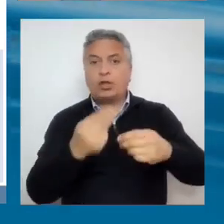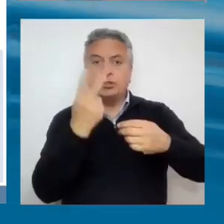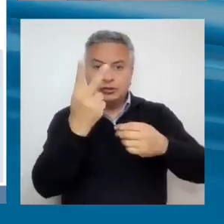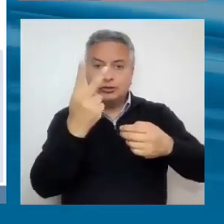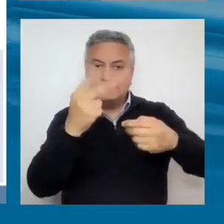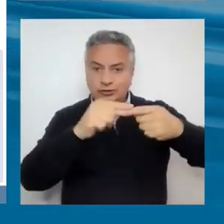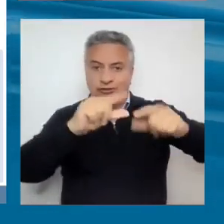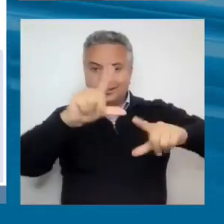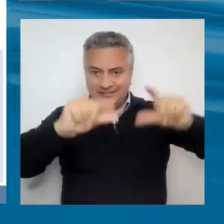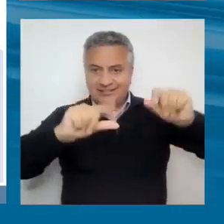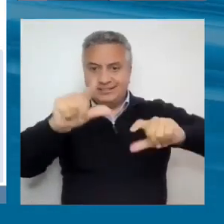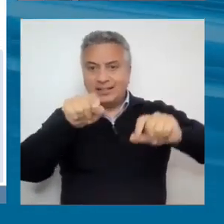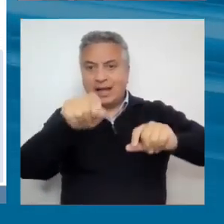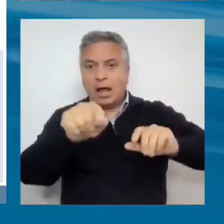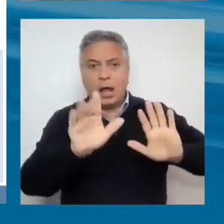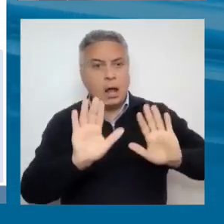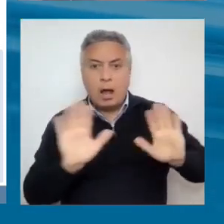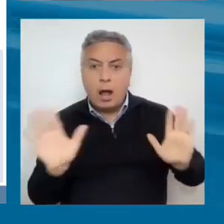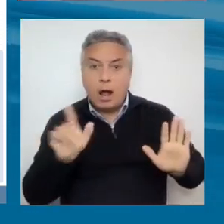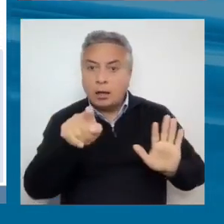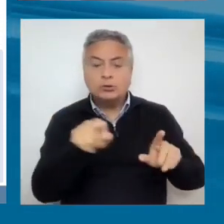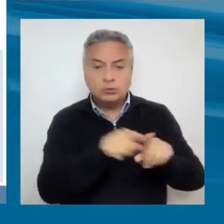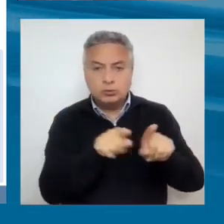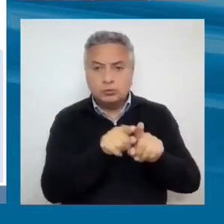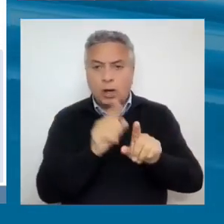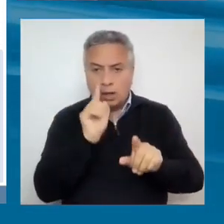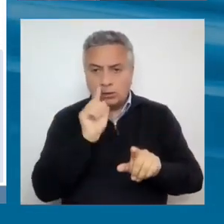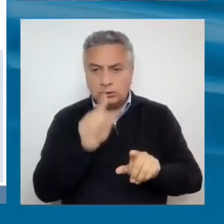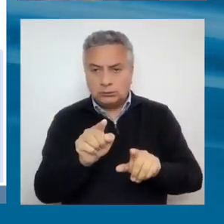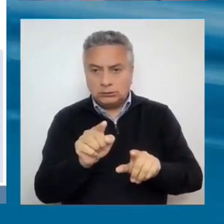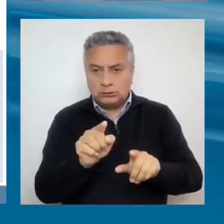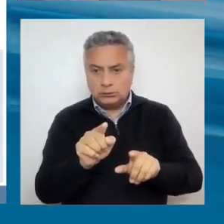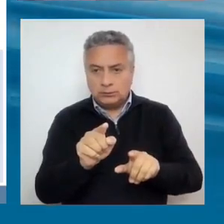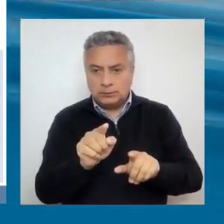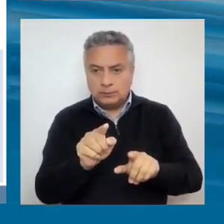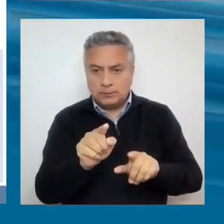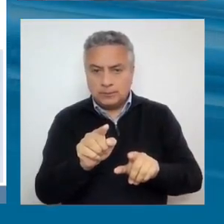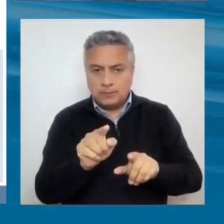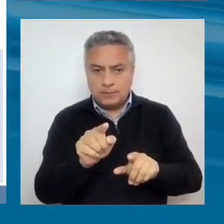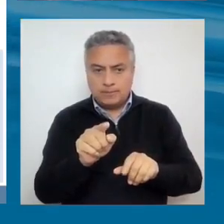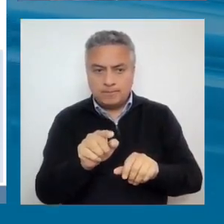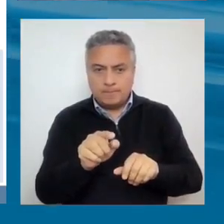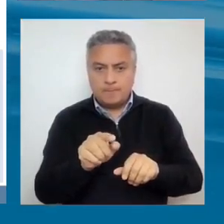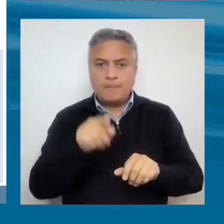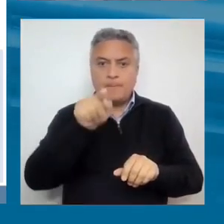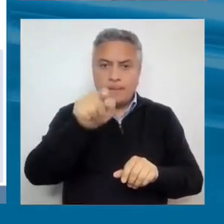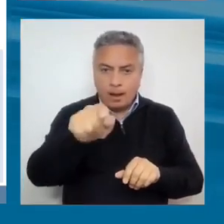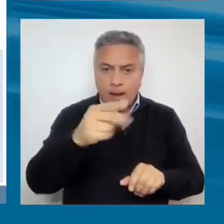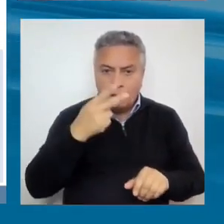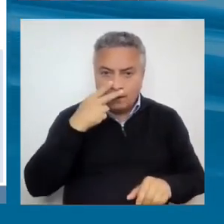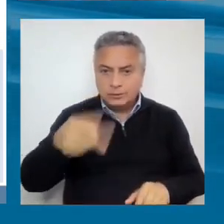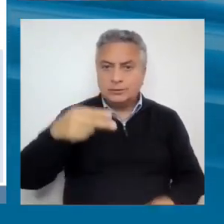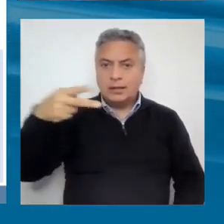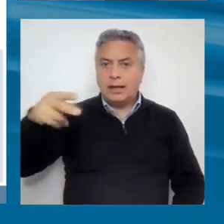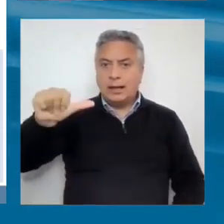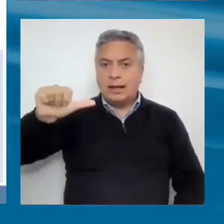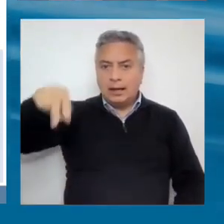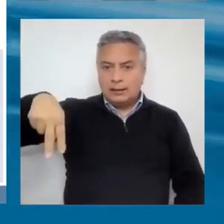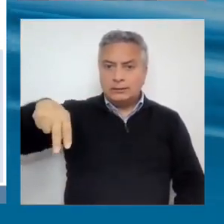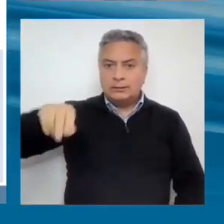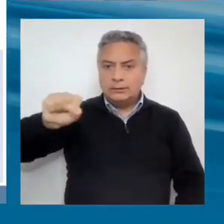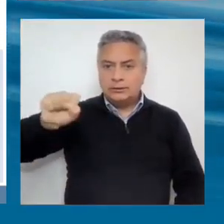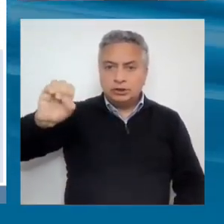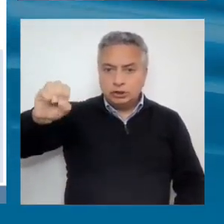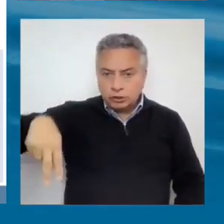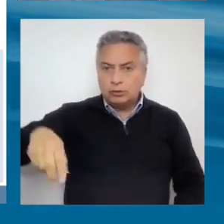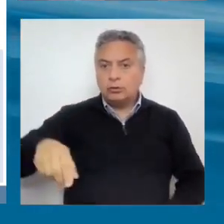existen de capacidades estatales, uno de Hanson y Sigman, y ustedes ven allí los países incluidos, todos los que